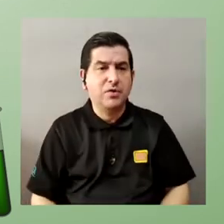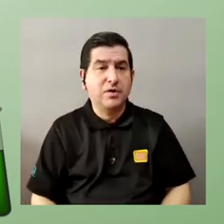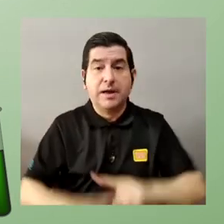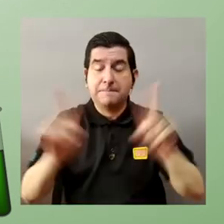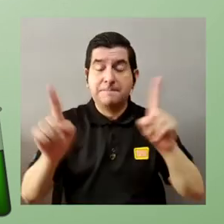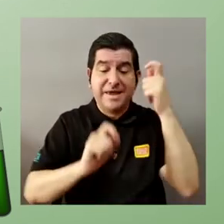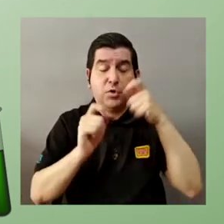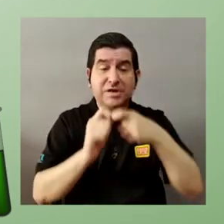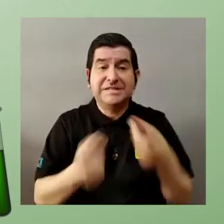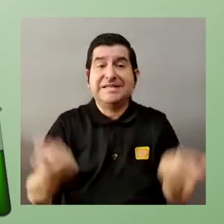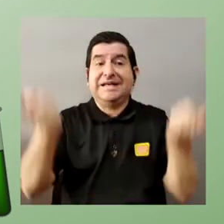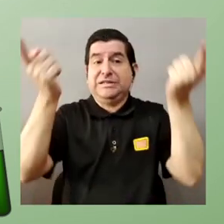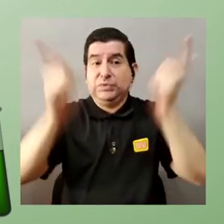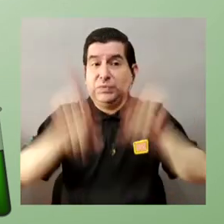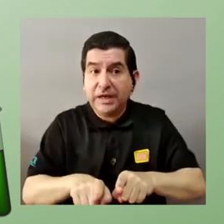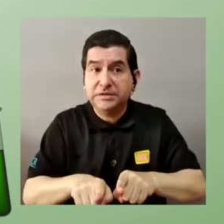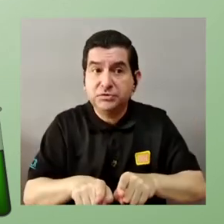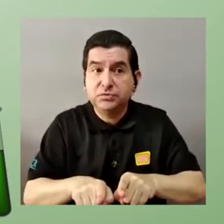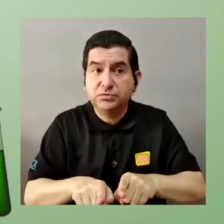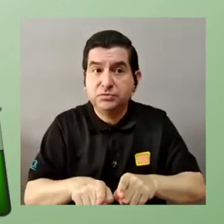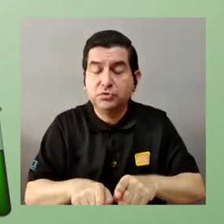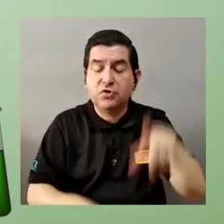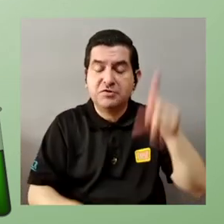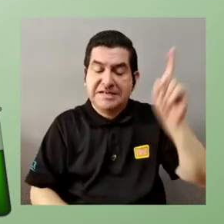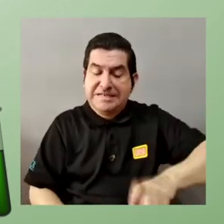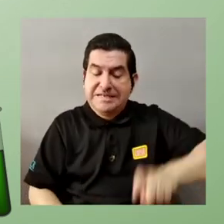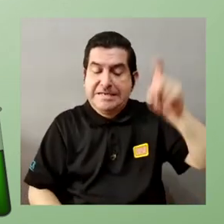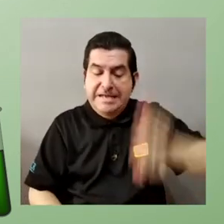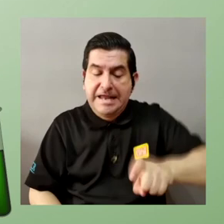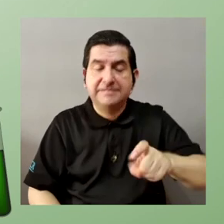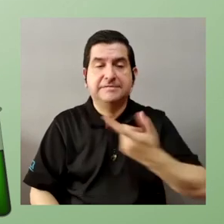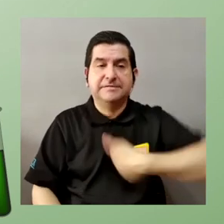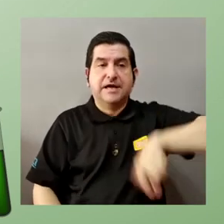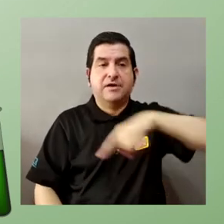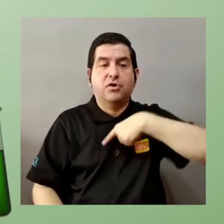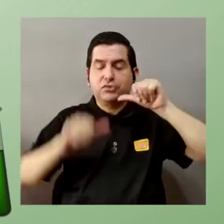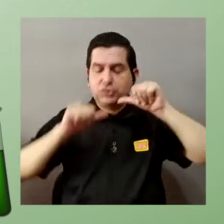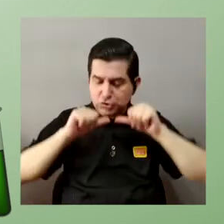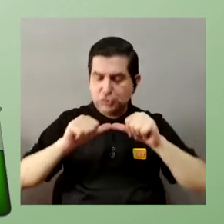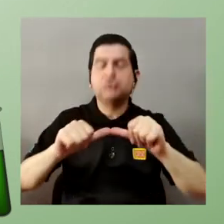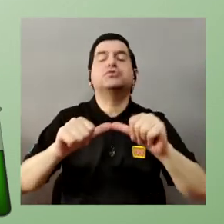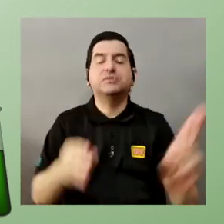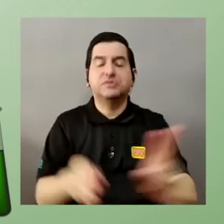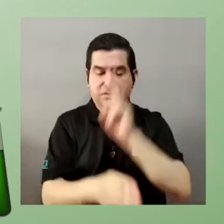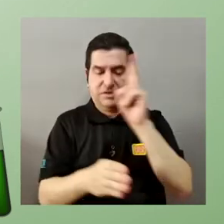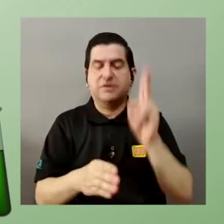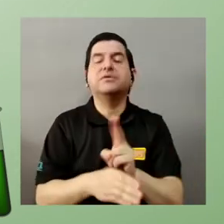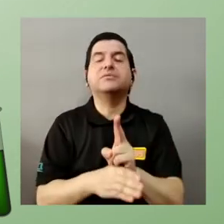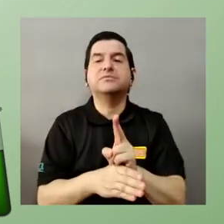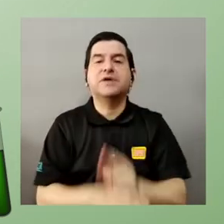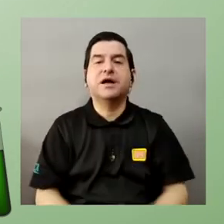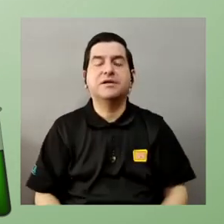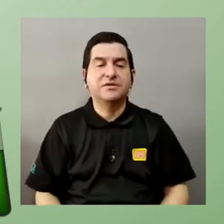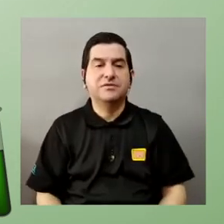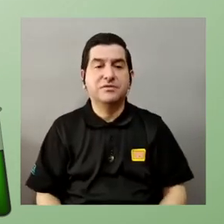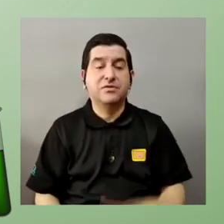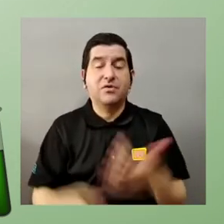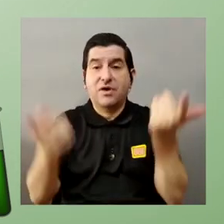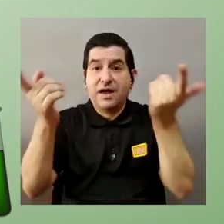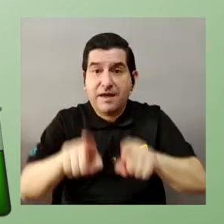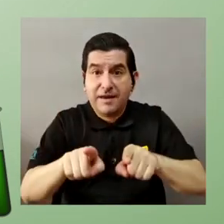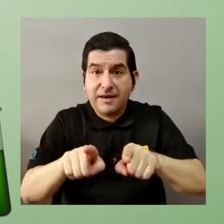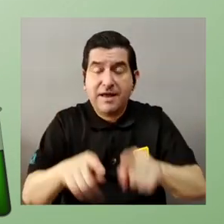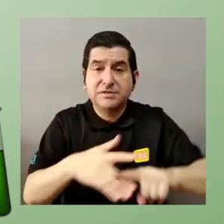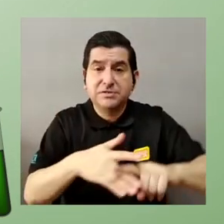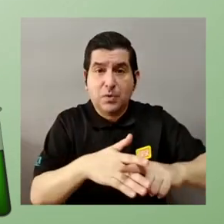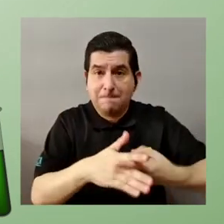ya hablamos pero por este específico es que tenemos que todavía seguir con la